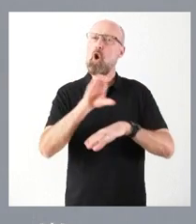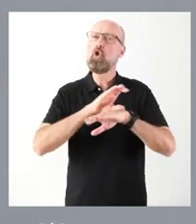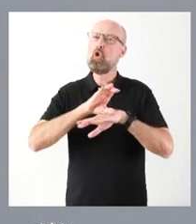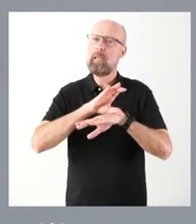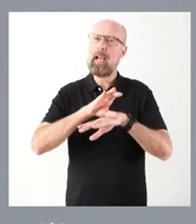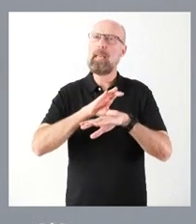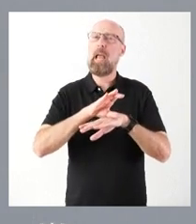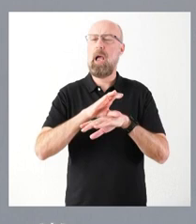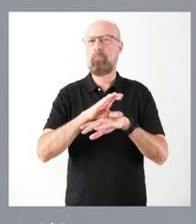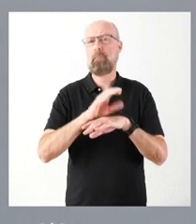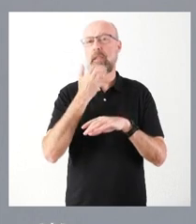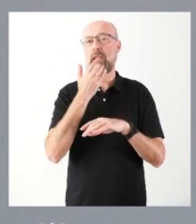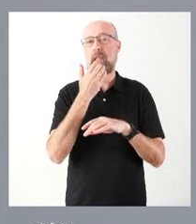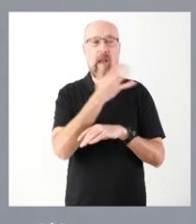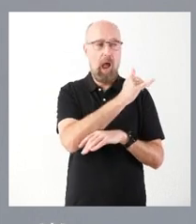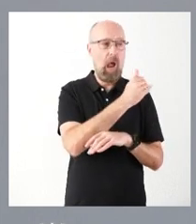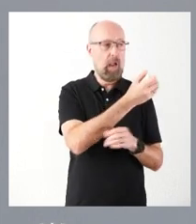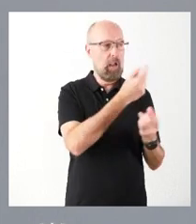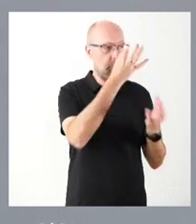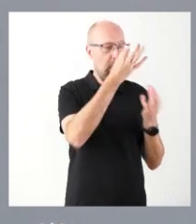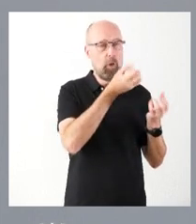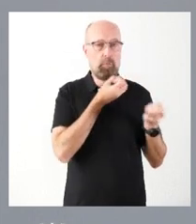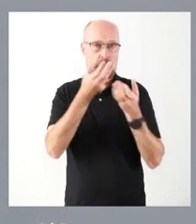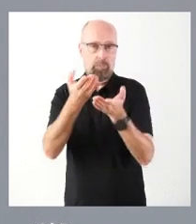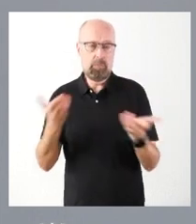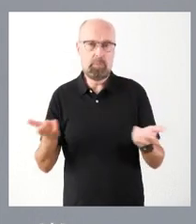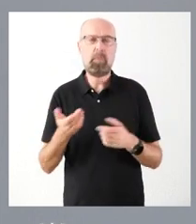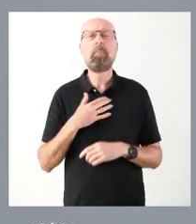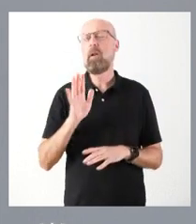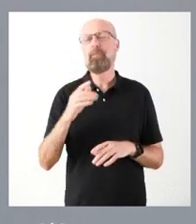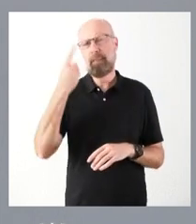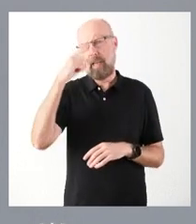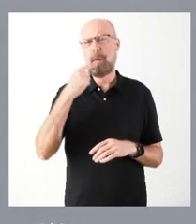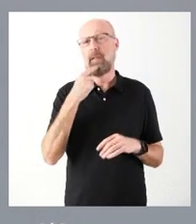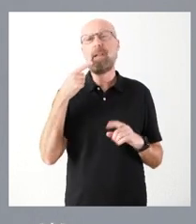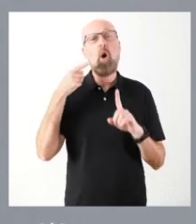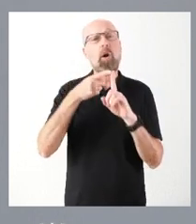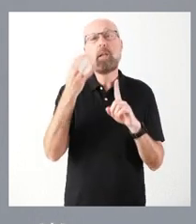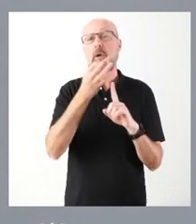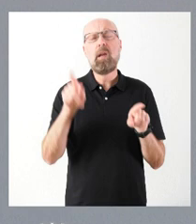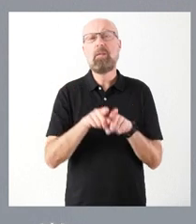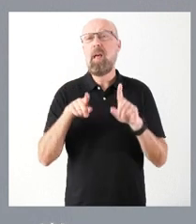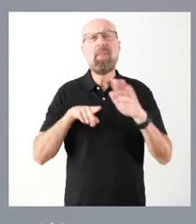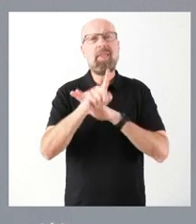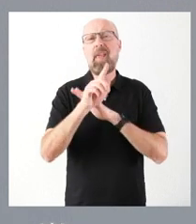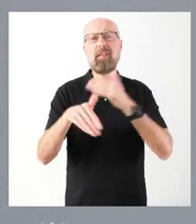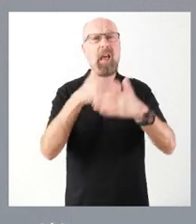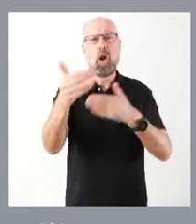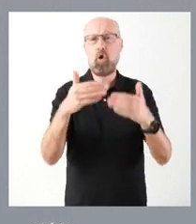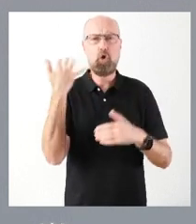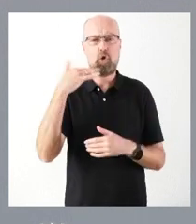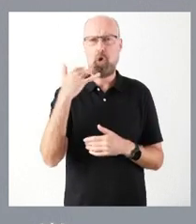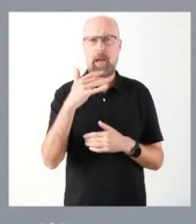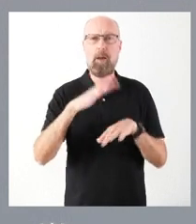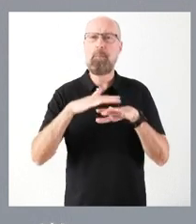pudiéramos ofrecérselo, se lo ofreceríamos con carácter inmediato. Pero ya le digo la filosofía es, lógicamente, el desarrollo de Soria, poner en marcha